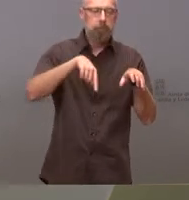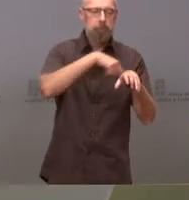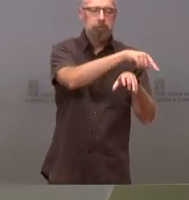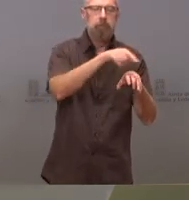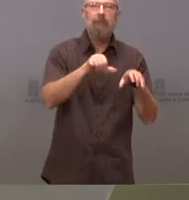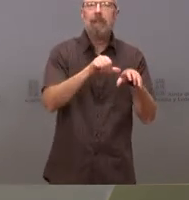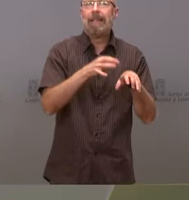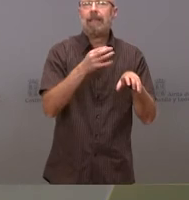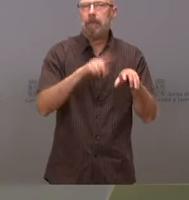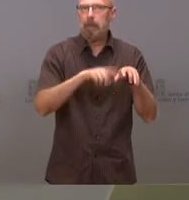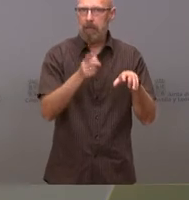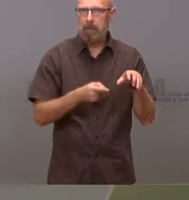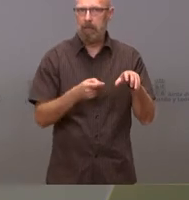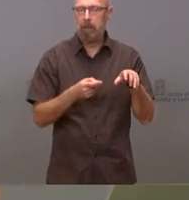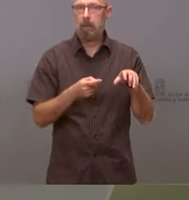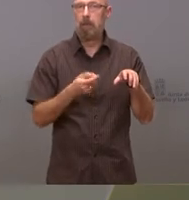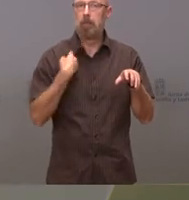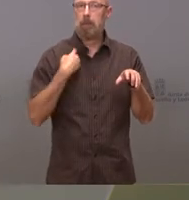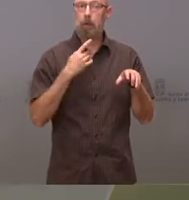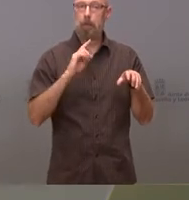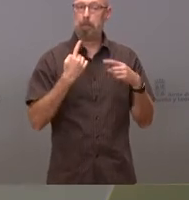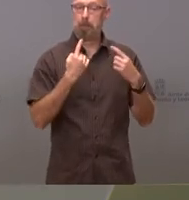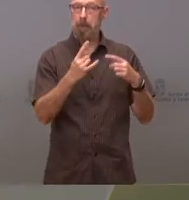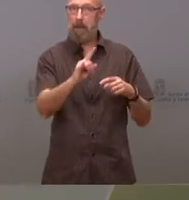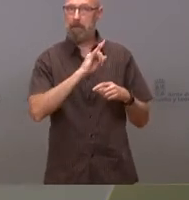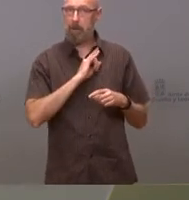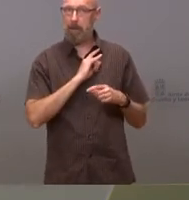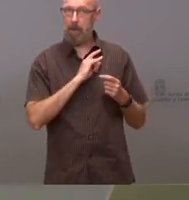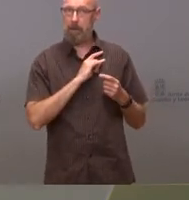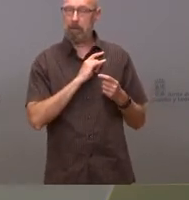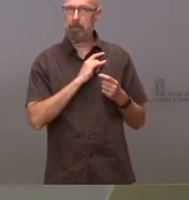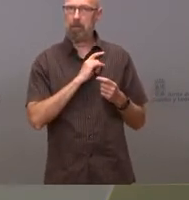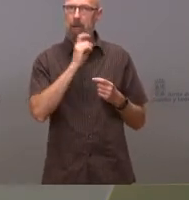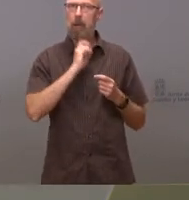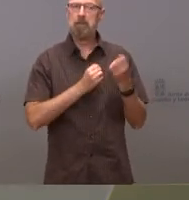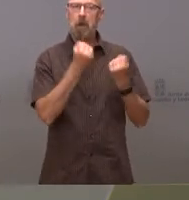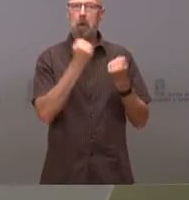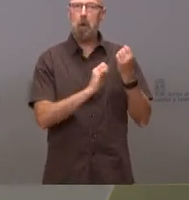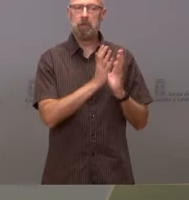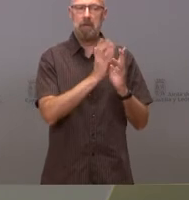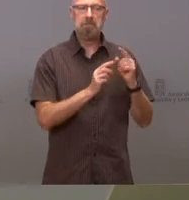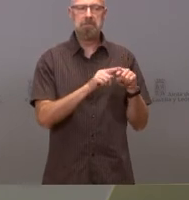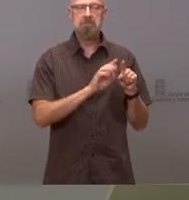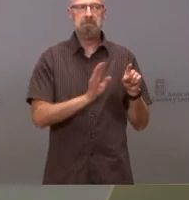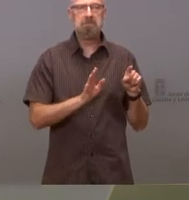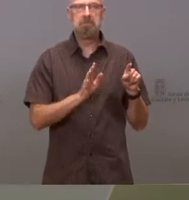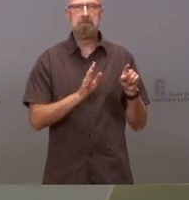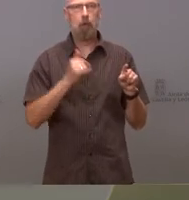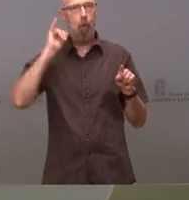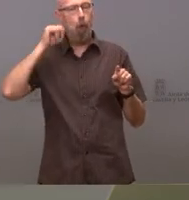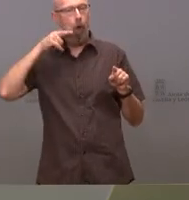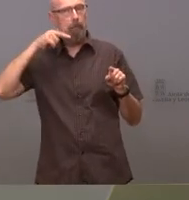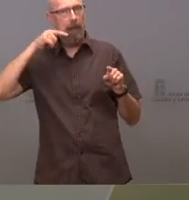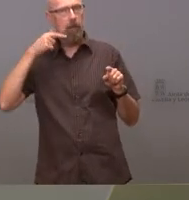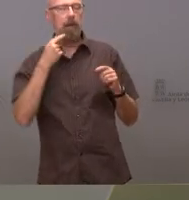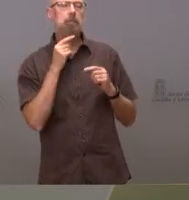de medio natural por lo tanto la operadora que atiende o el operador que atiende la identificación de la llamada a través de las averiguaciones hace una